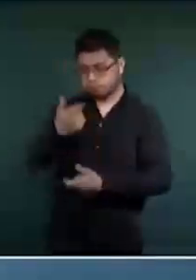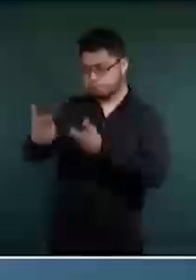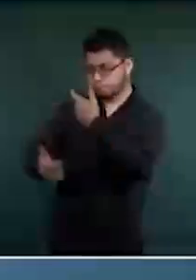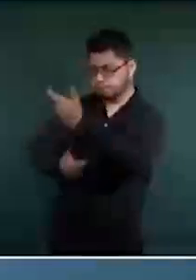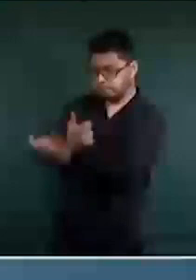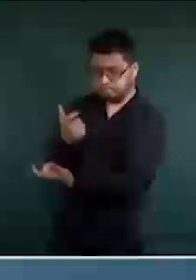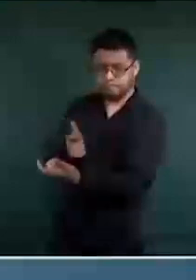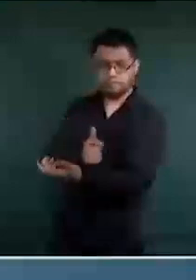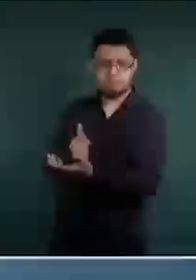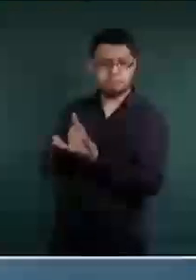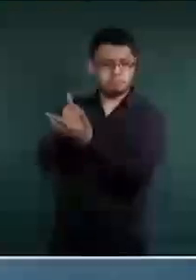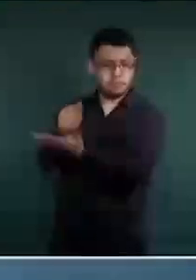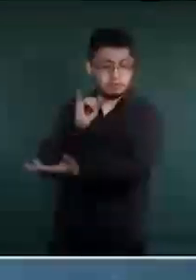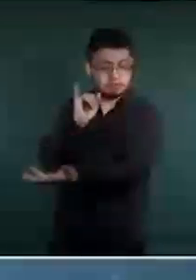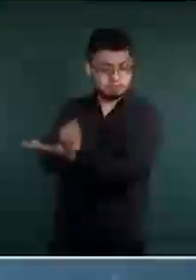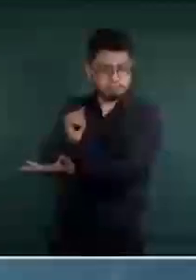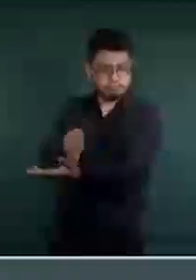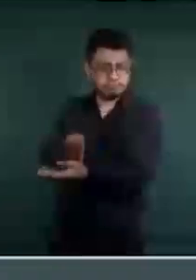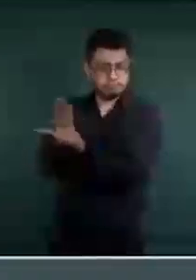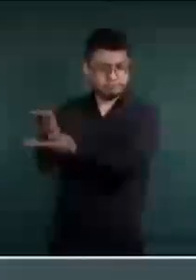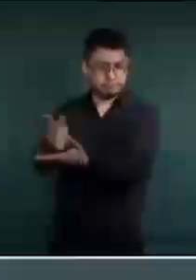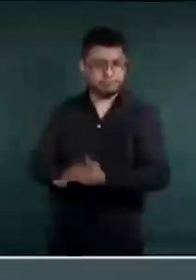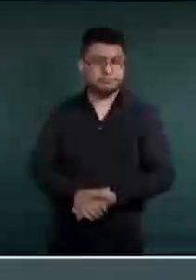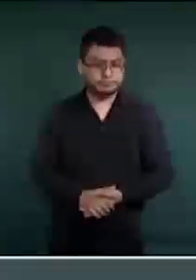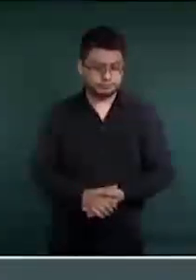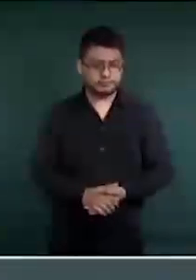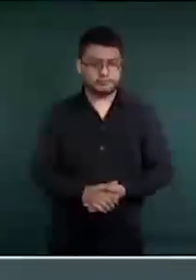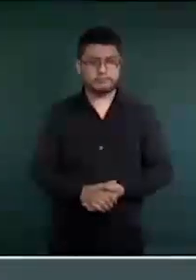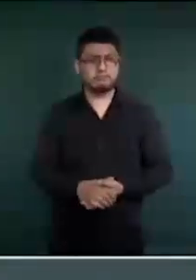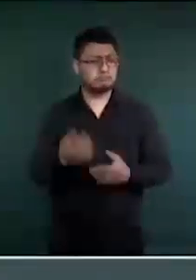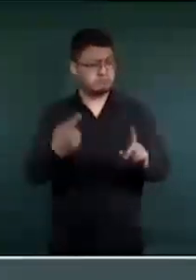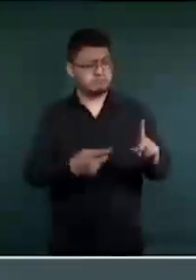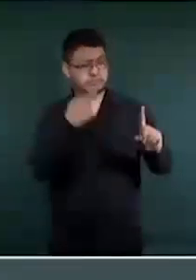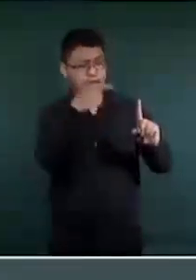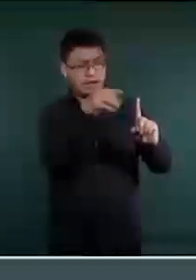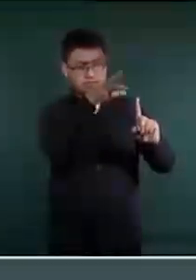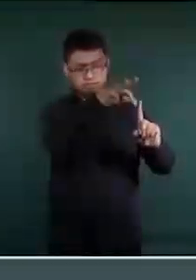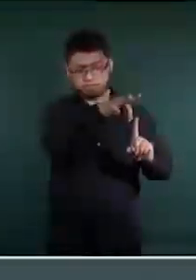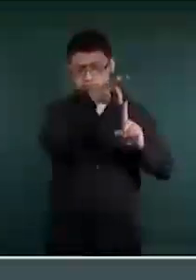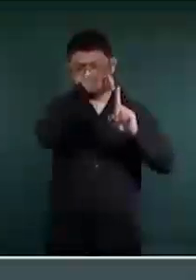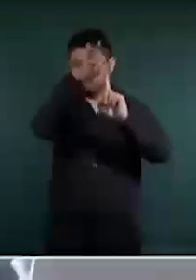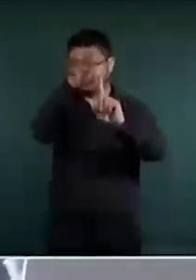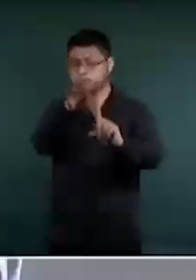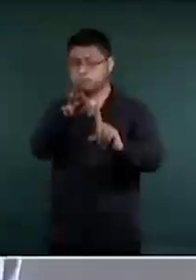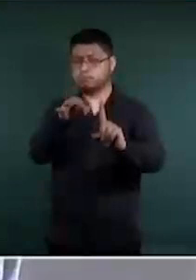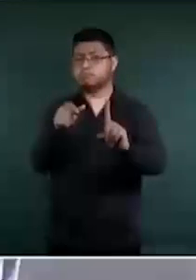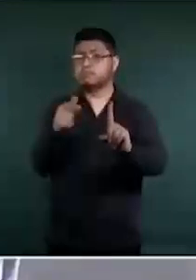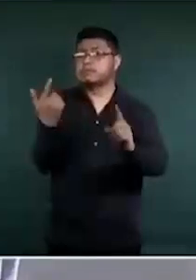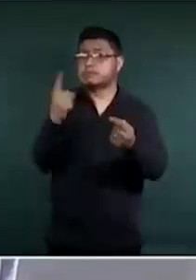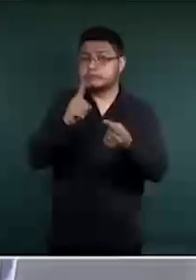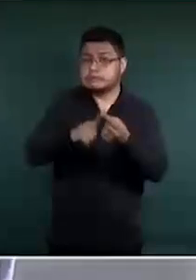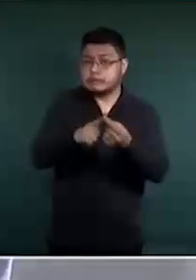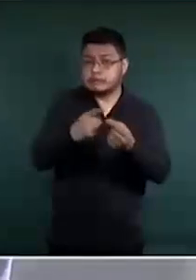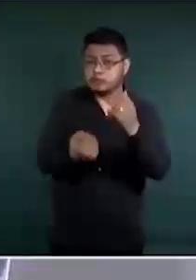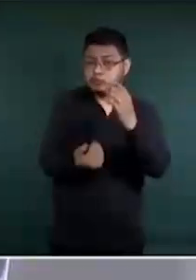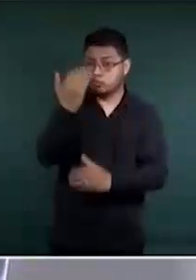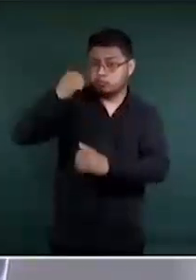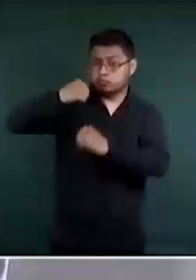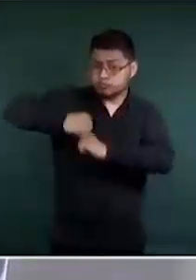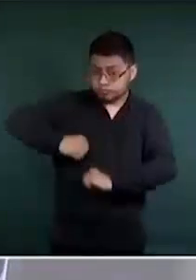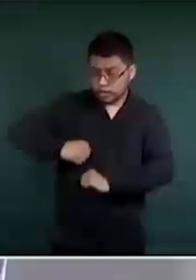y su lugar lo ocupará el abogado